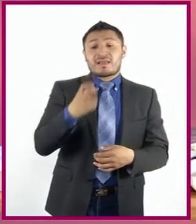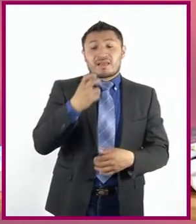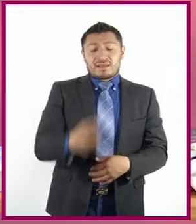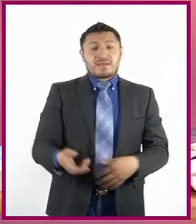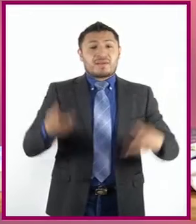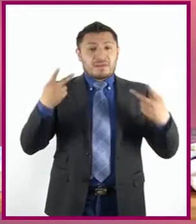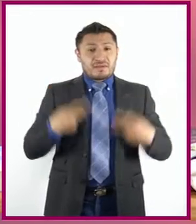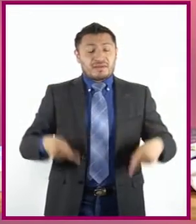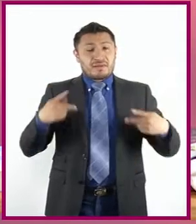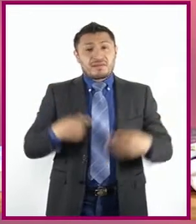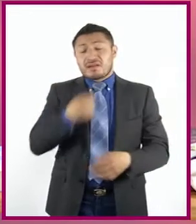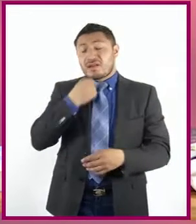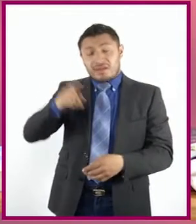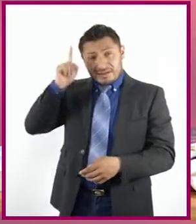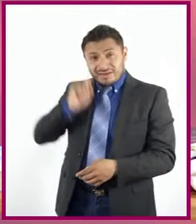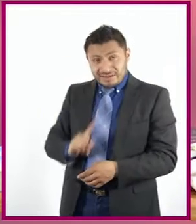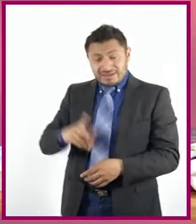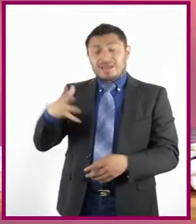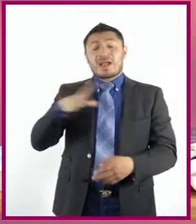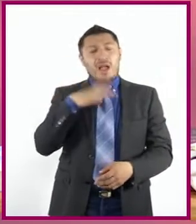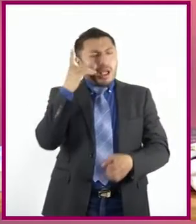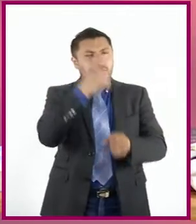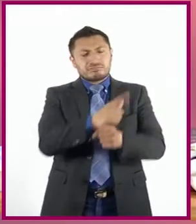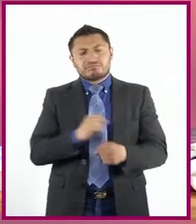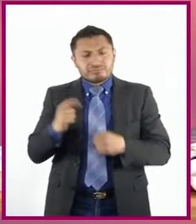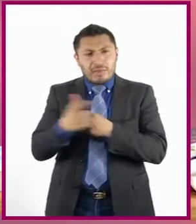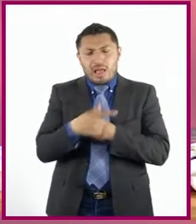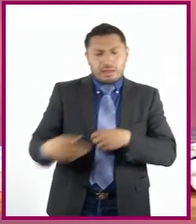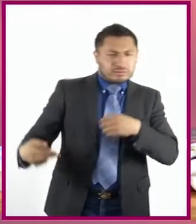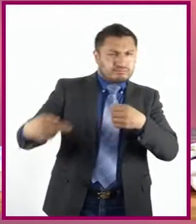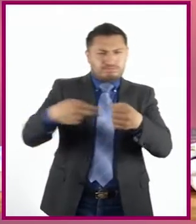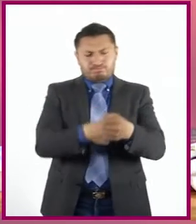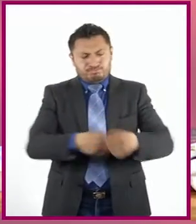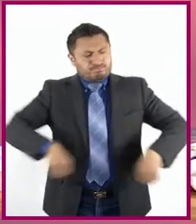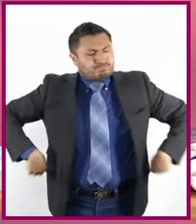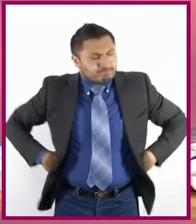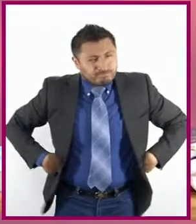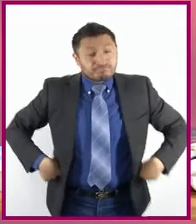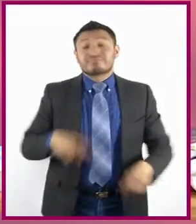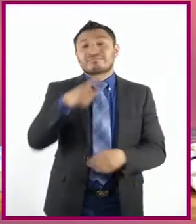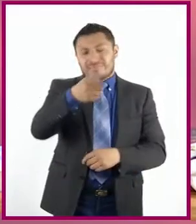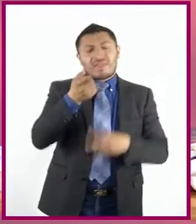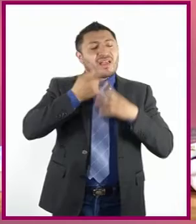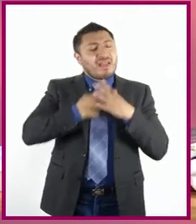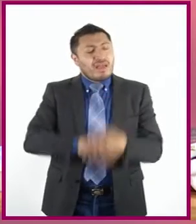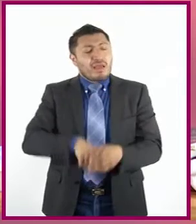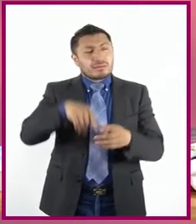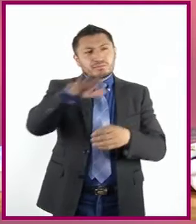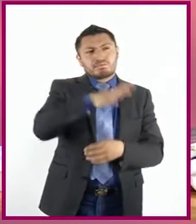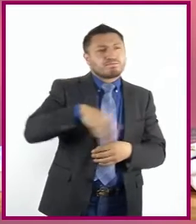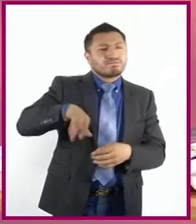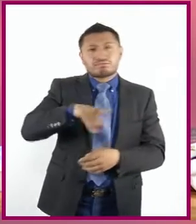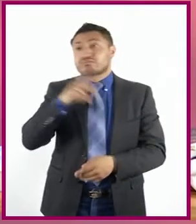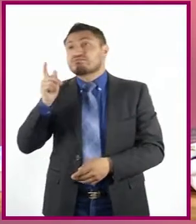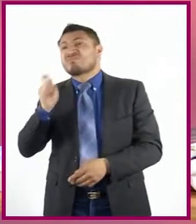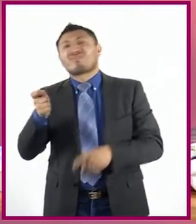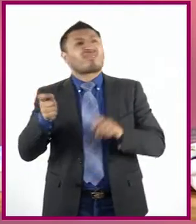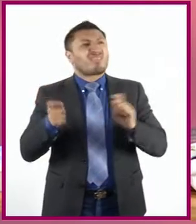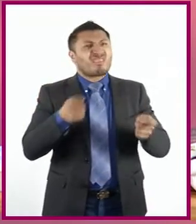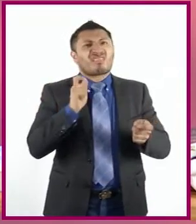protagonista detecta que hay algo que le están escondiendo y empieza a buscarlo cuestionando todo.